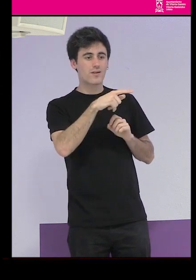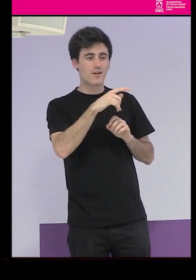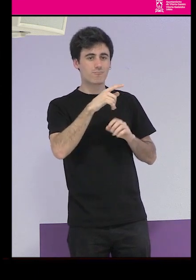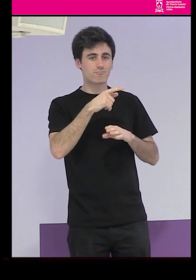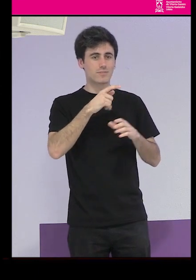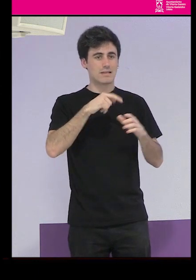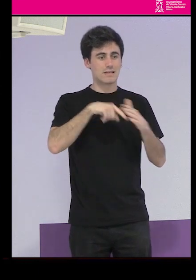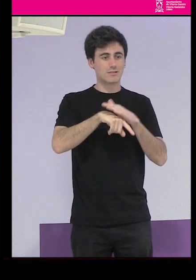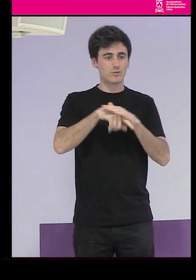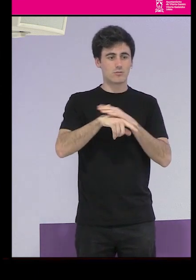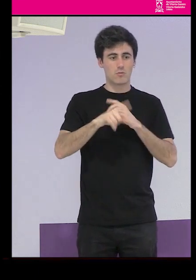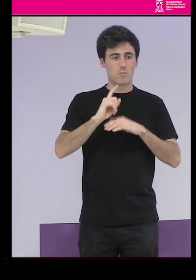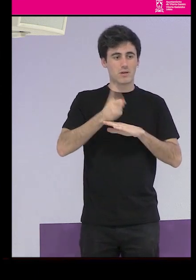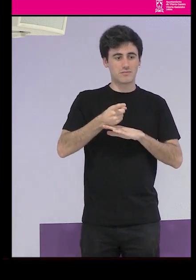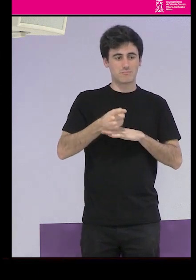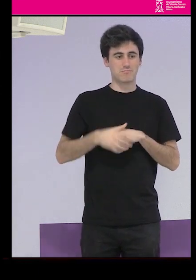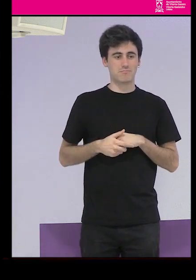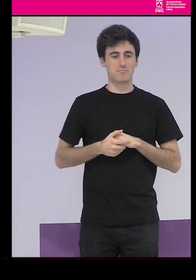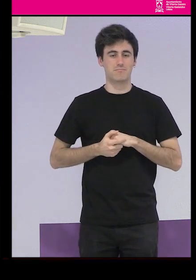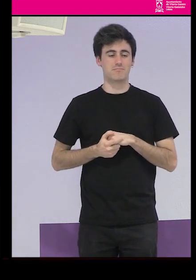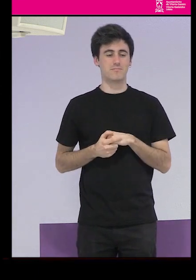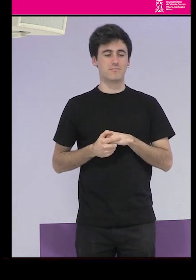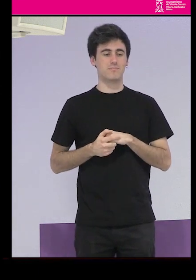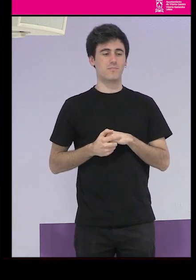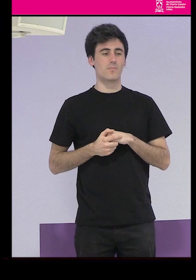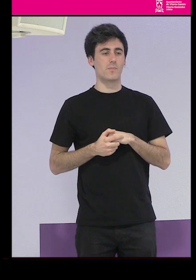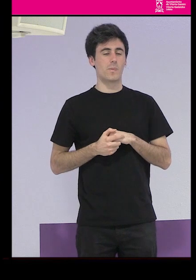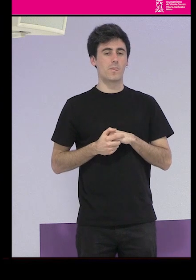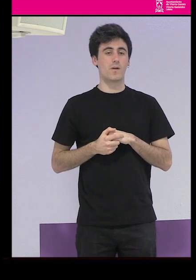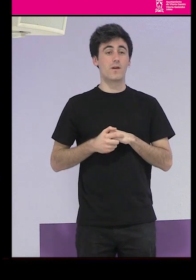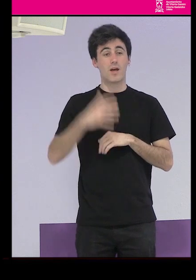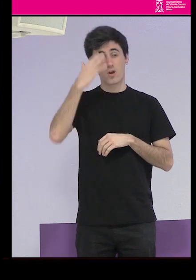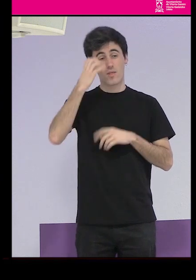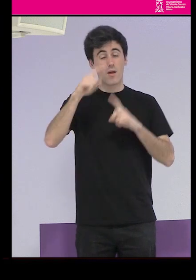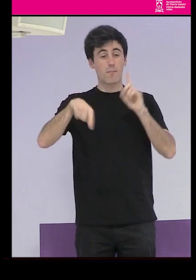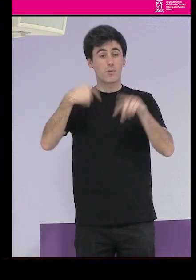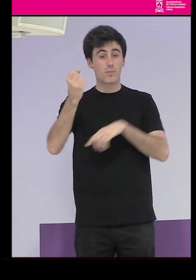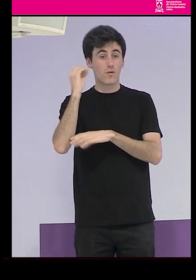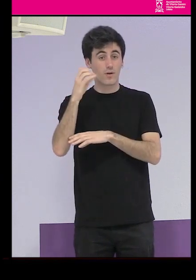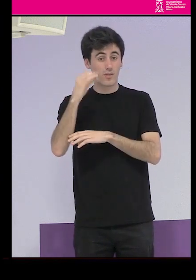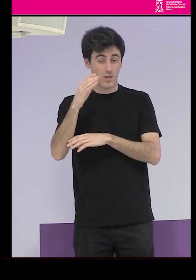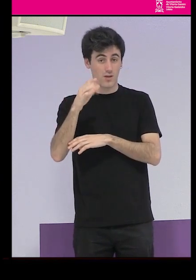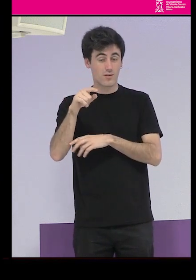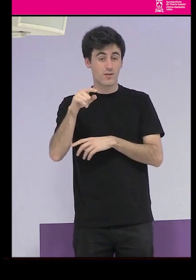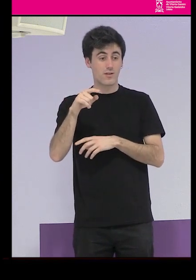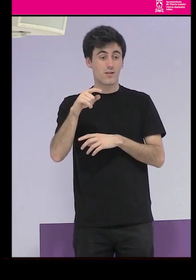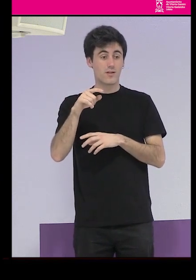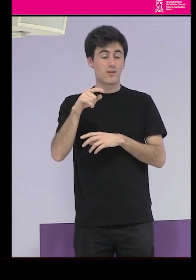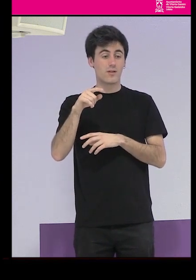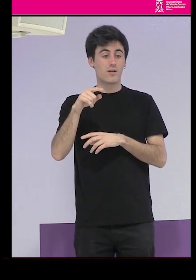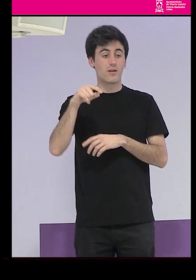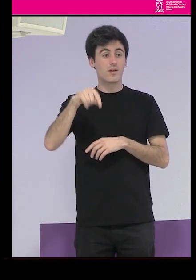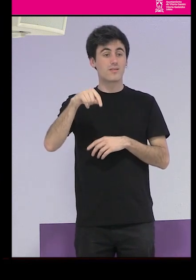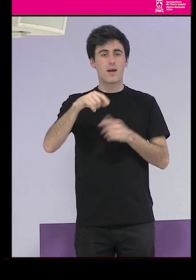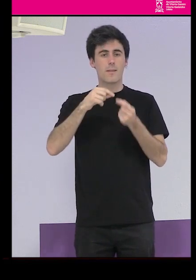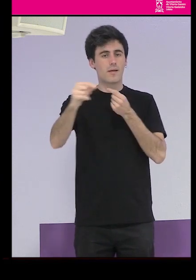pues para finalizar recordar la próxima conferencia de la escuela que esta vez será solo